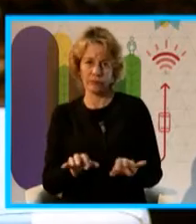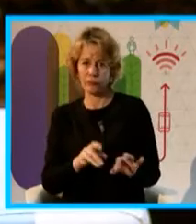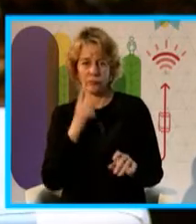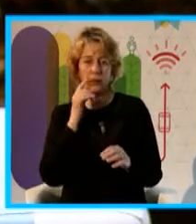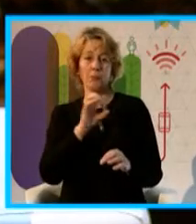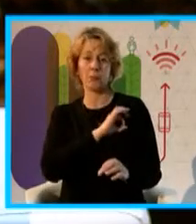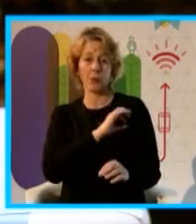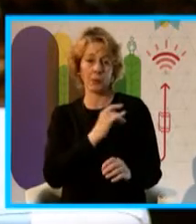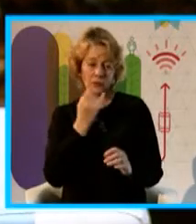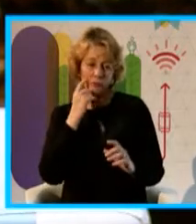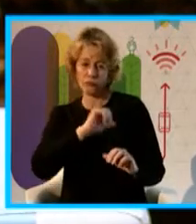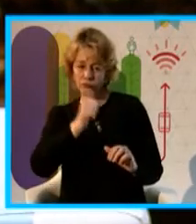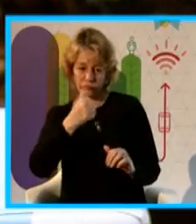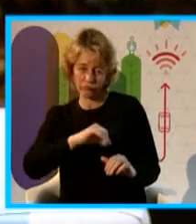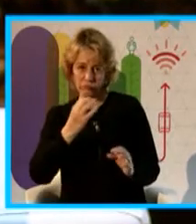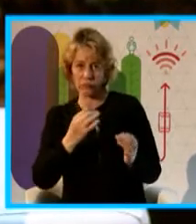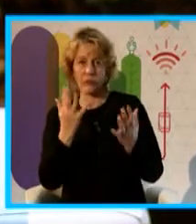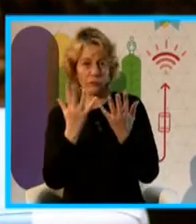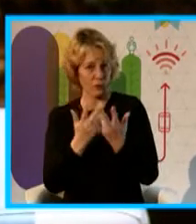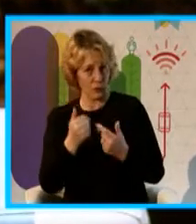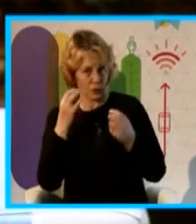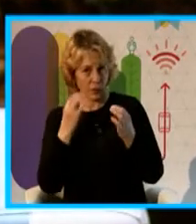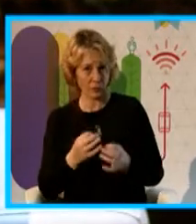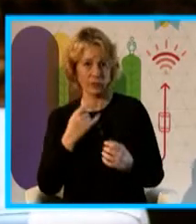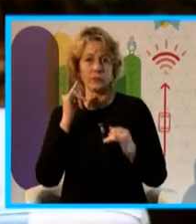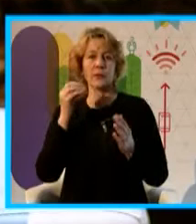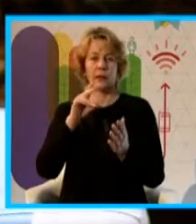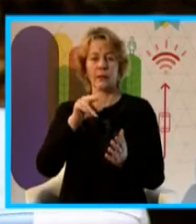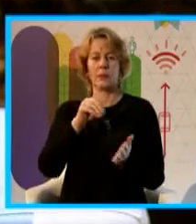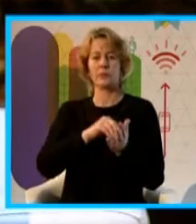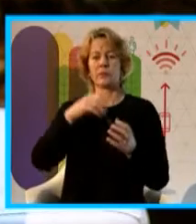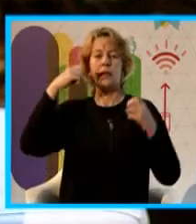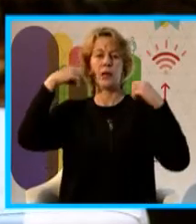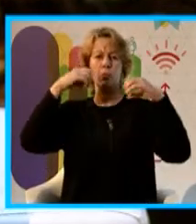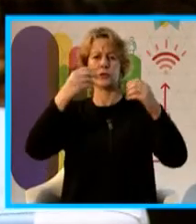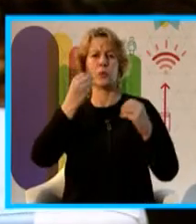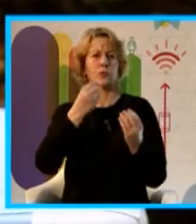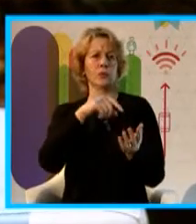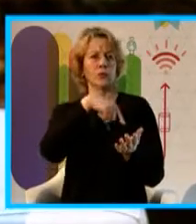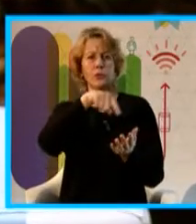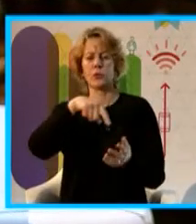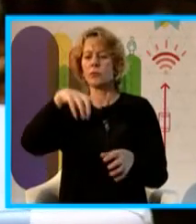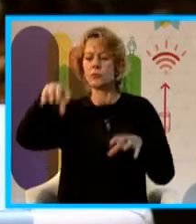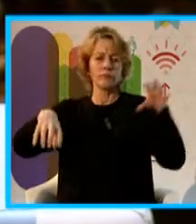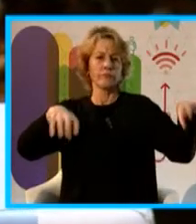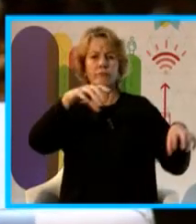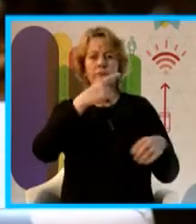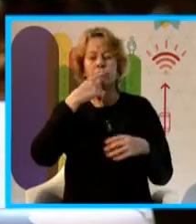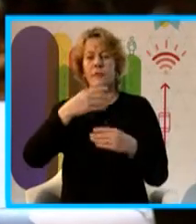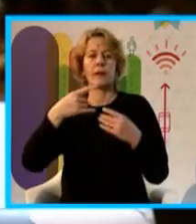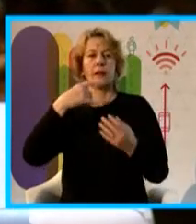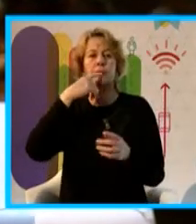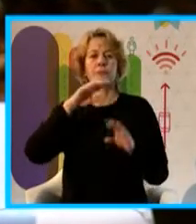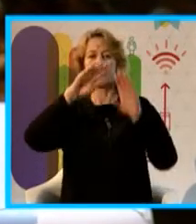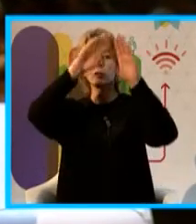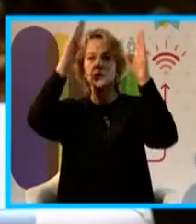pruebas. Y también se hizo la iluminación de una cantidad de puntos notables en la Ciudad Vieja, como ser la Puerta de Ciudadela,